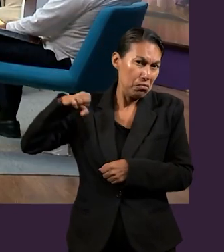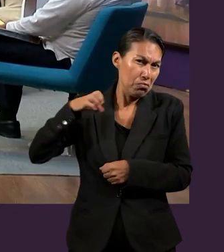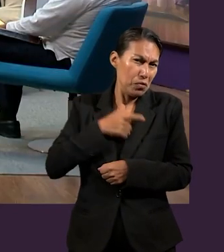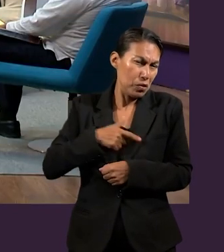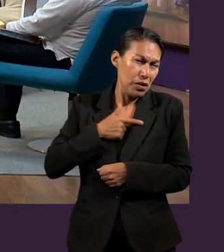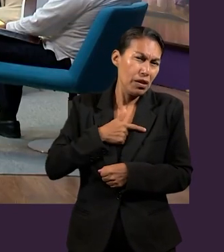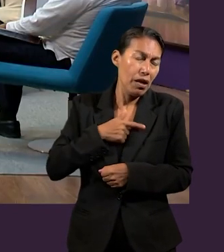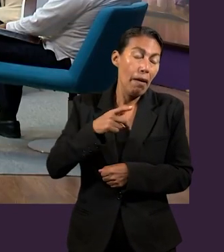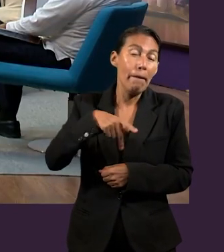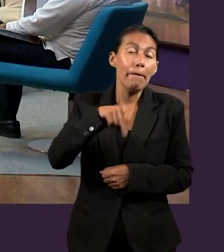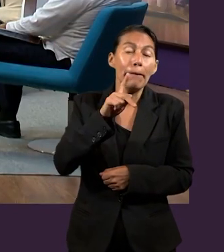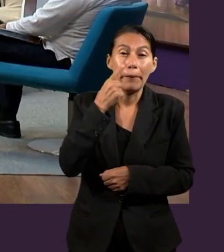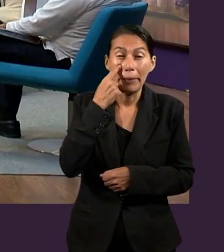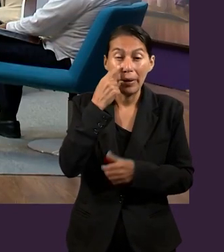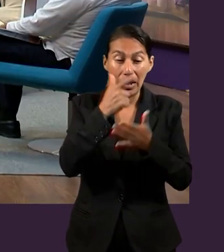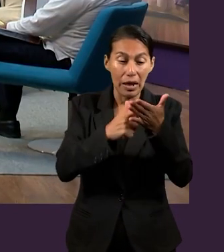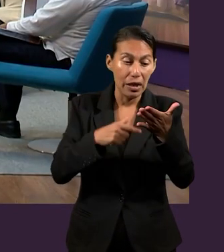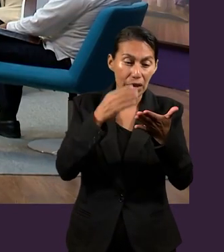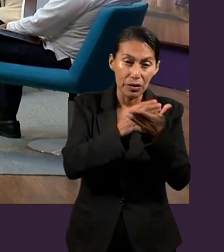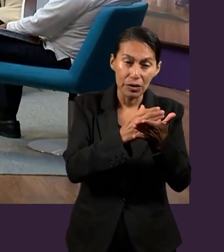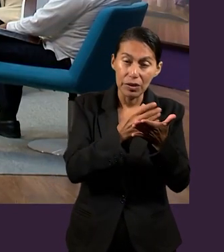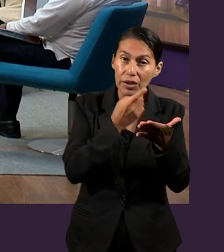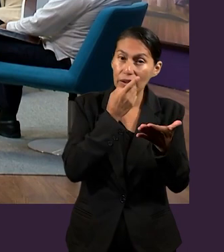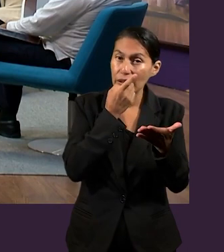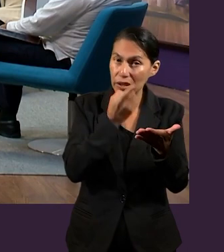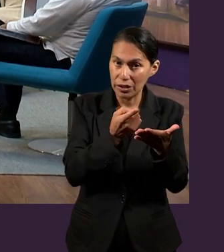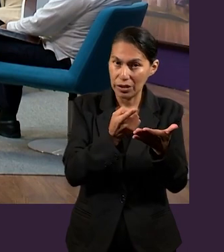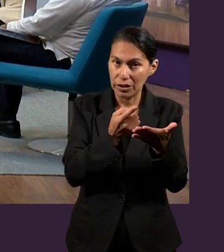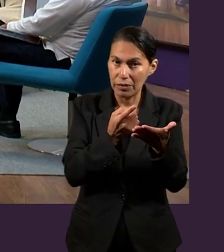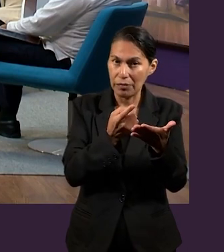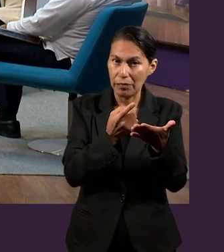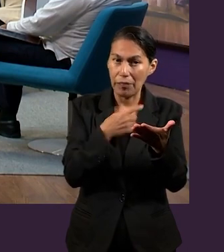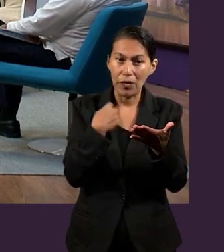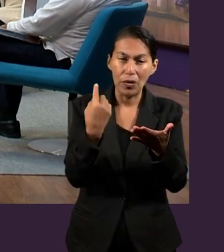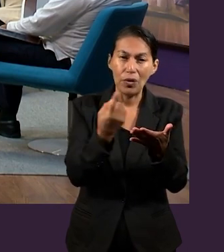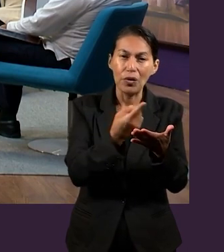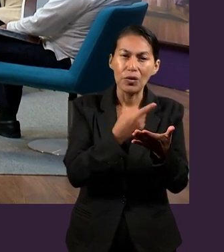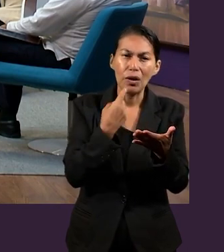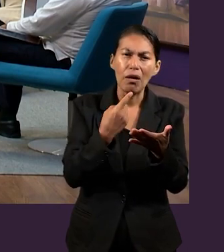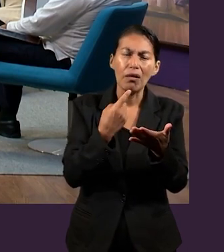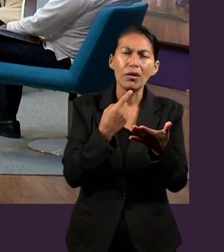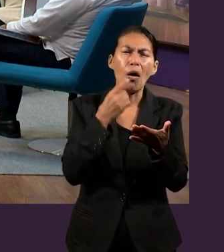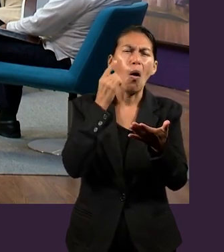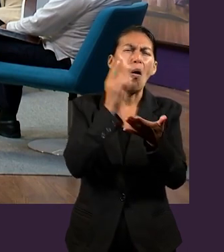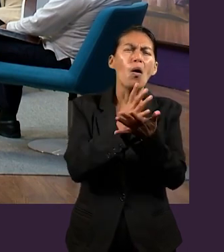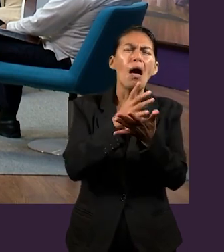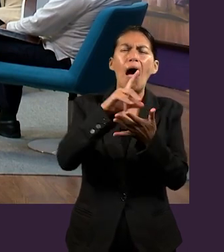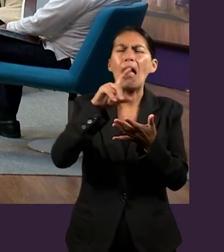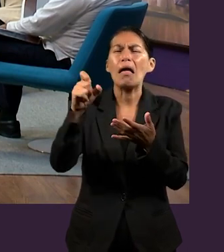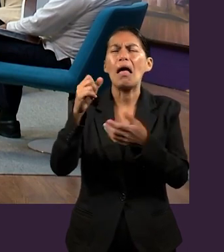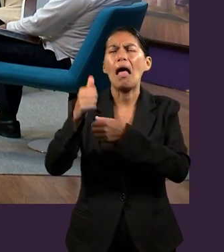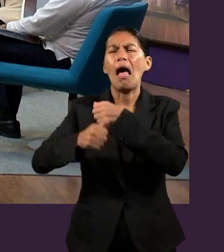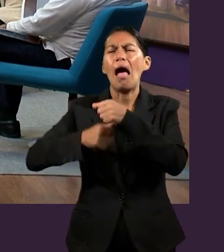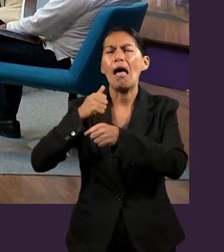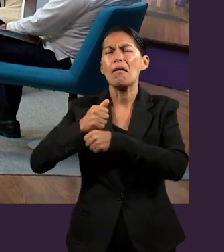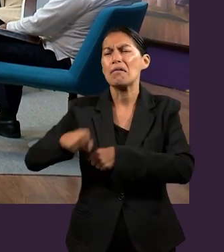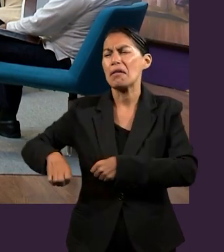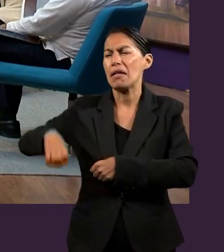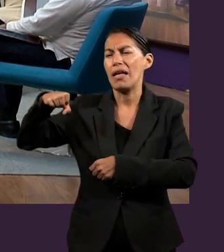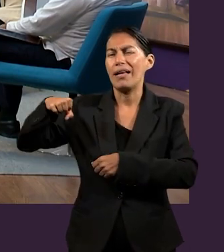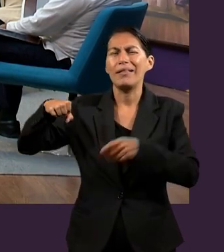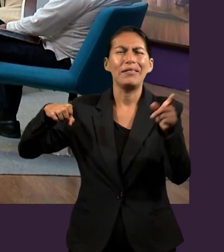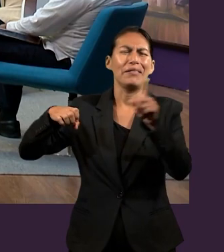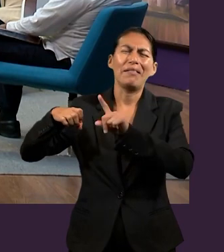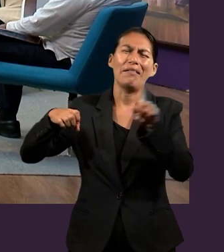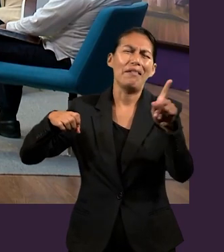lección nos dice que nosotros y nos invita para que nosotros aspiremos a una vida